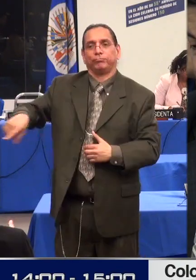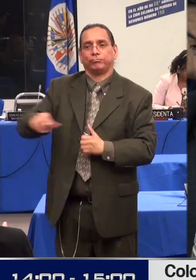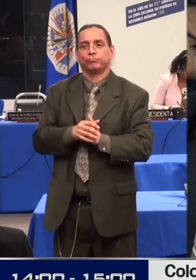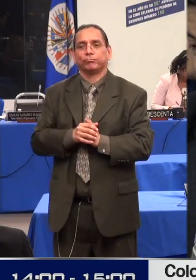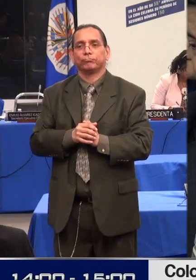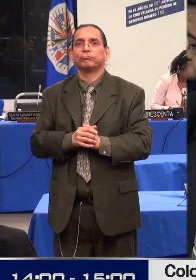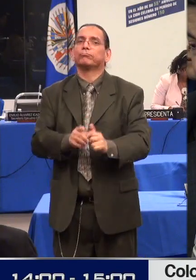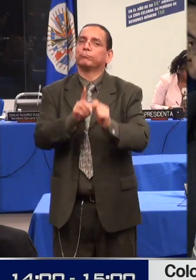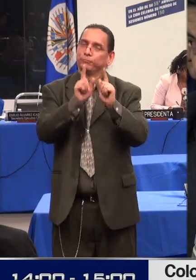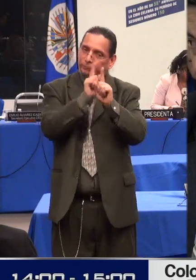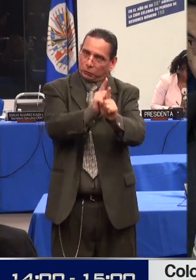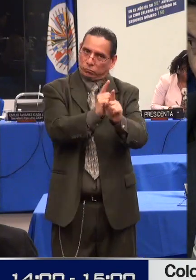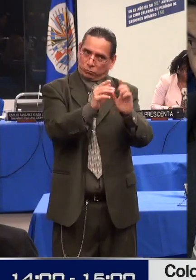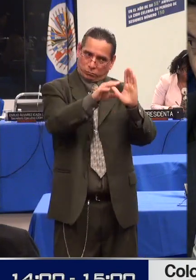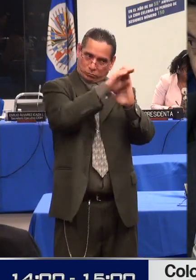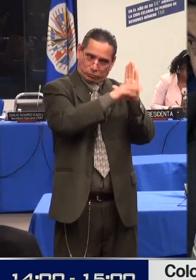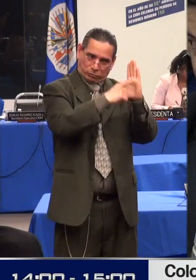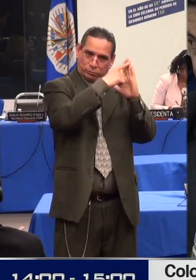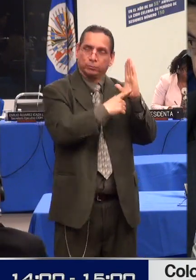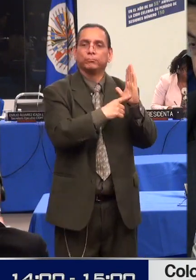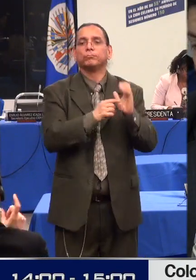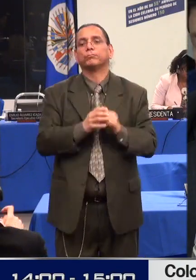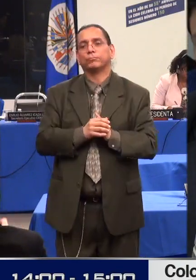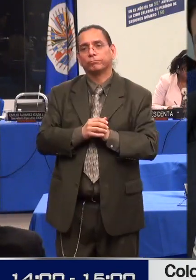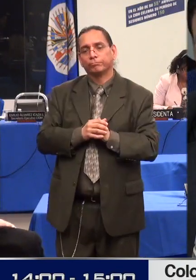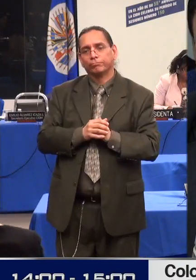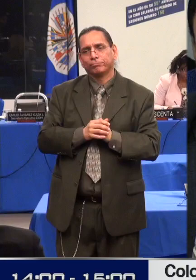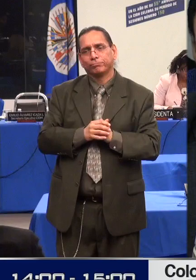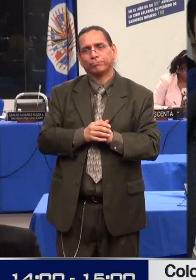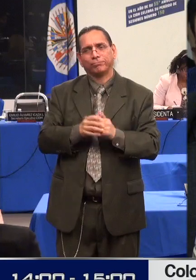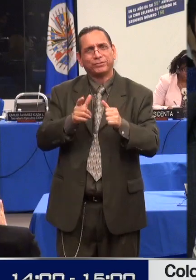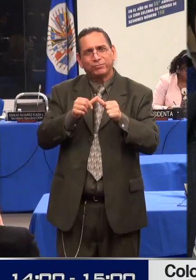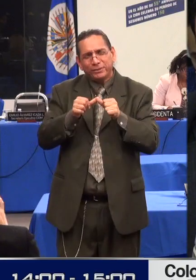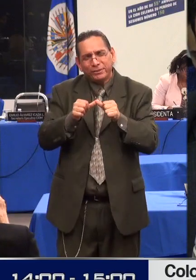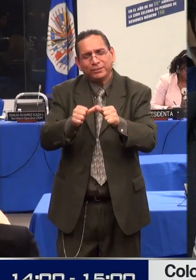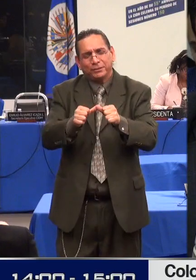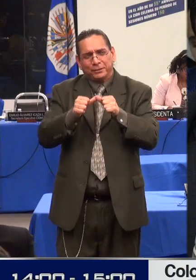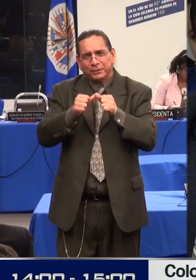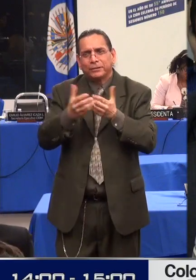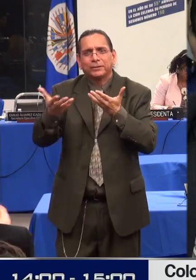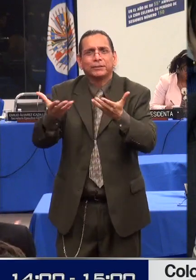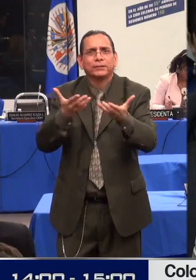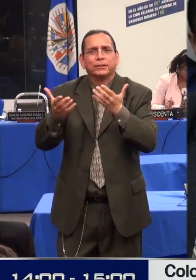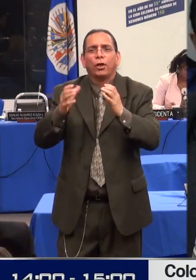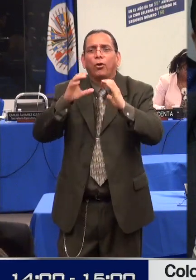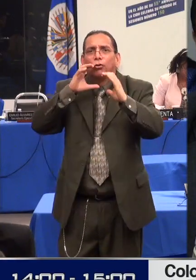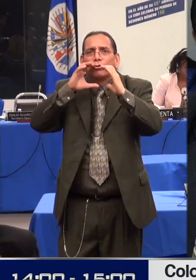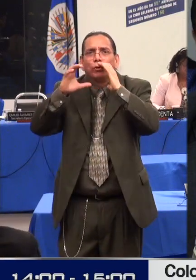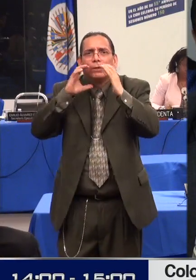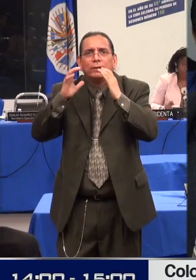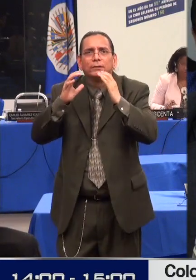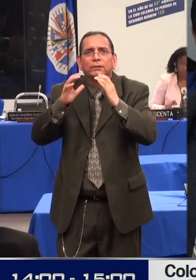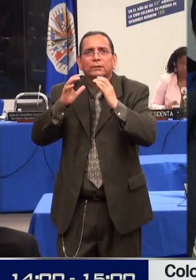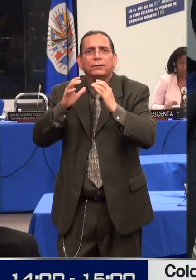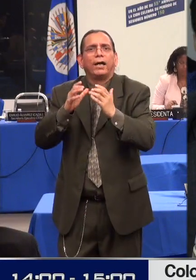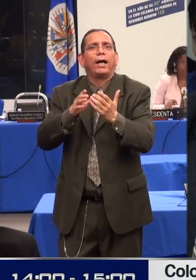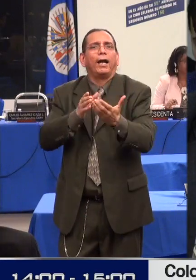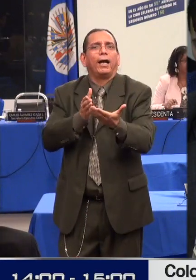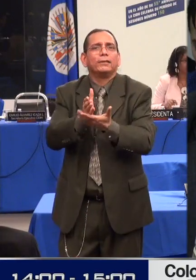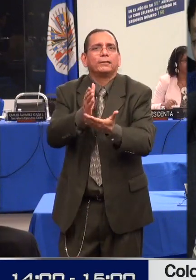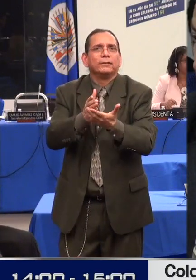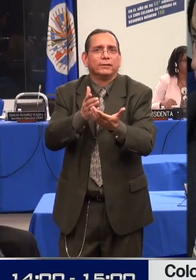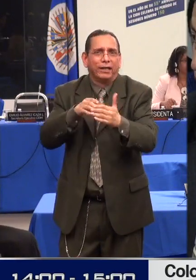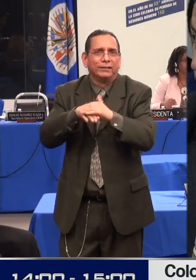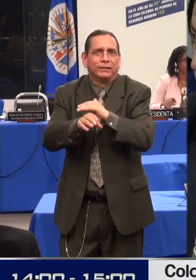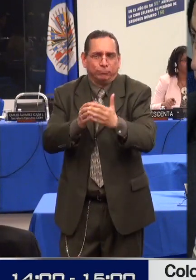información y a las comunicaciones. Con el fin de superar el precario registro de información y datos sobre los derechos sexuales